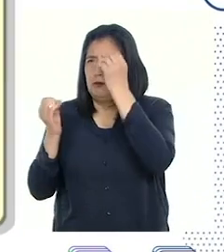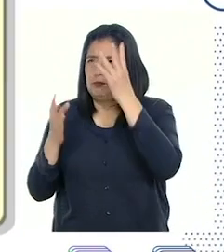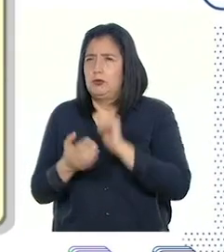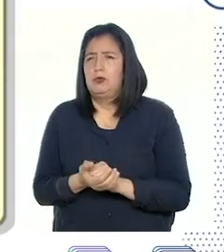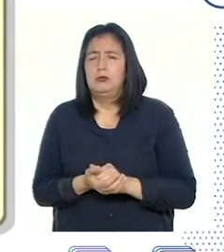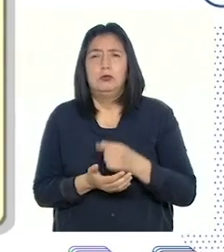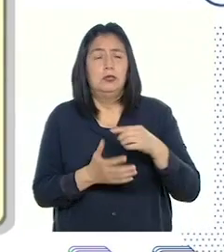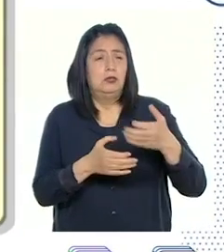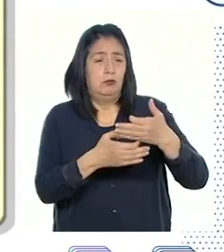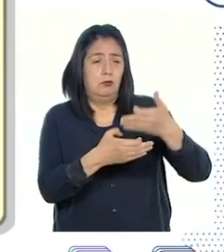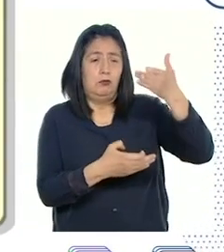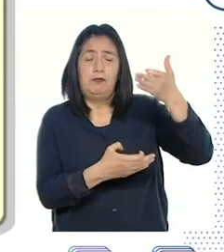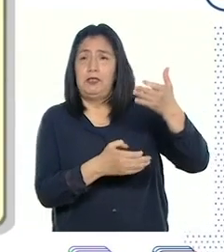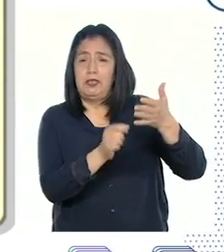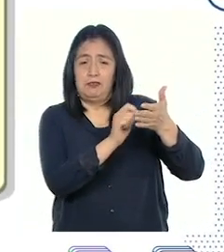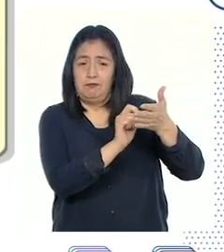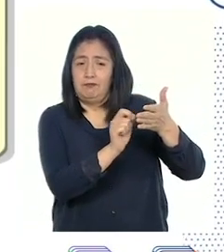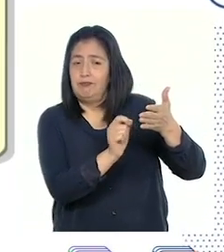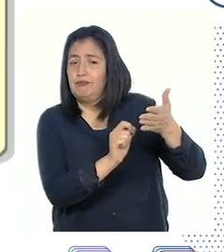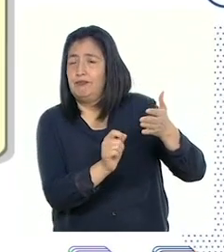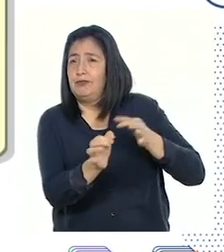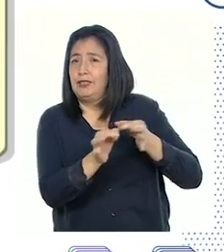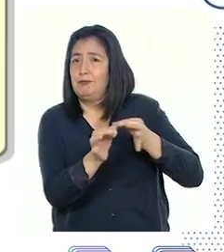En una ficha explicativa.